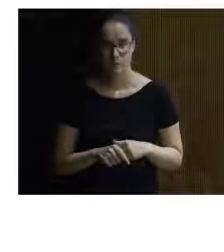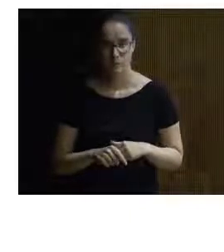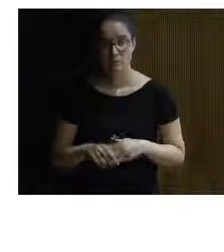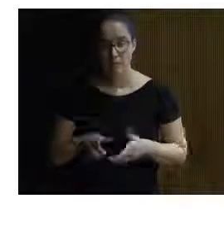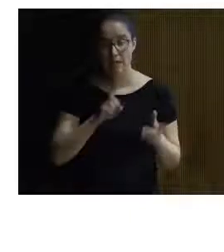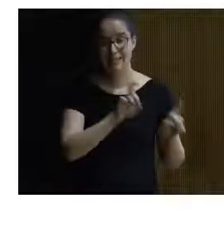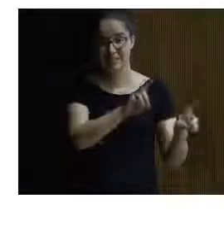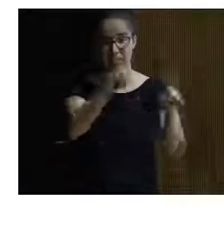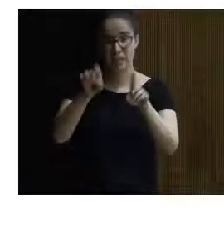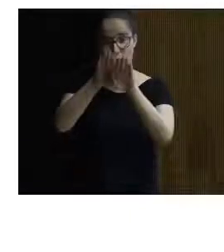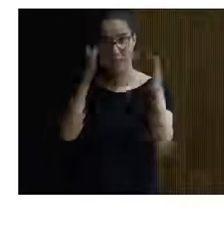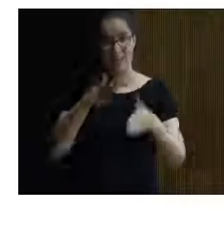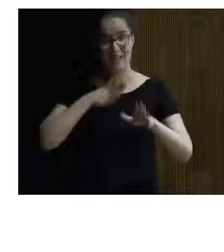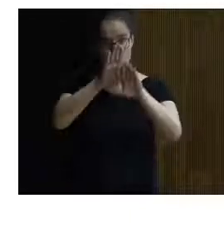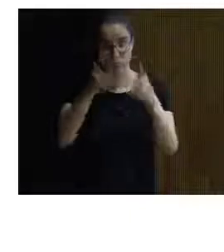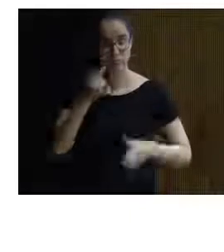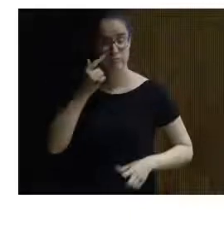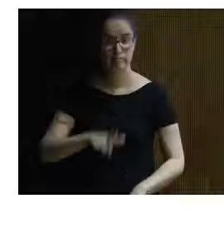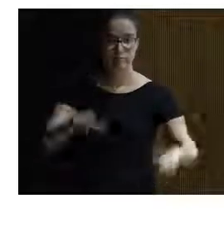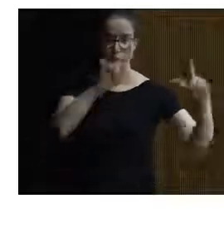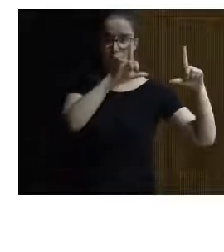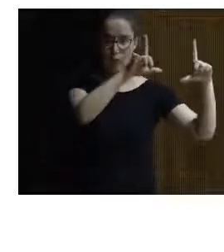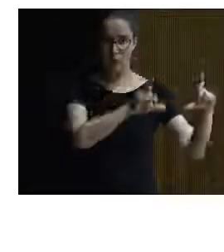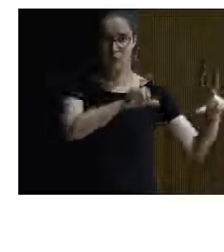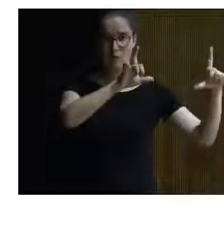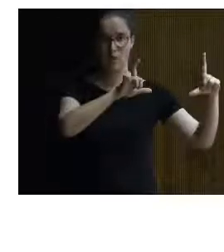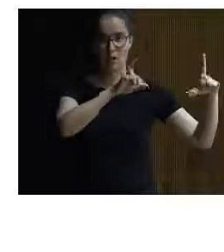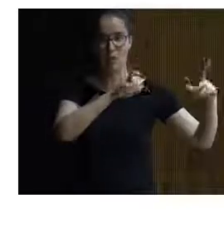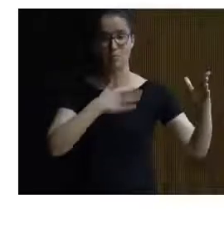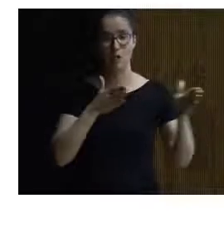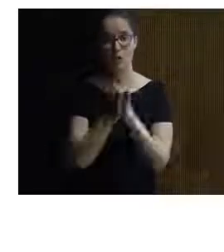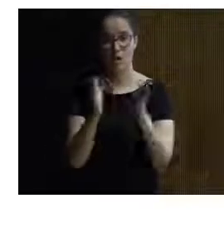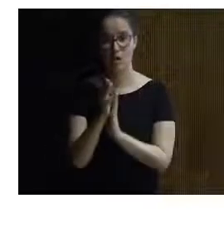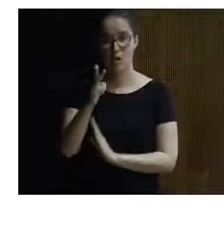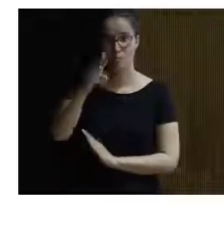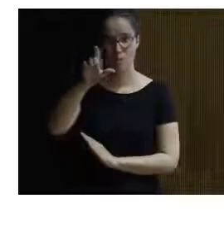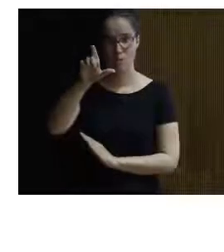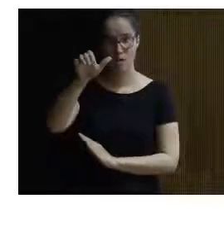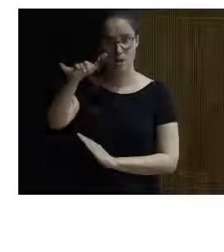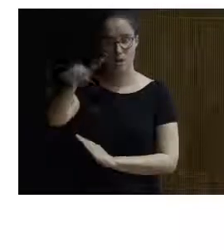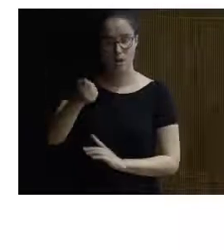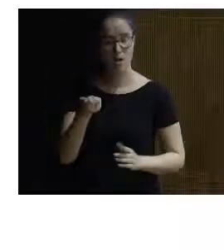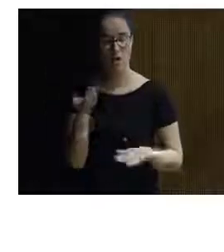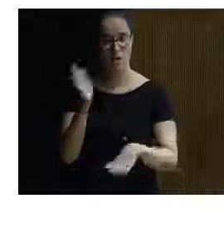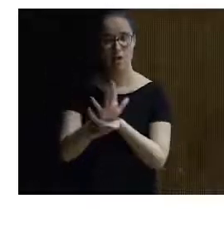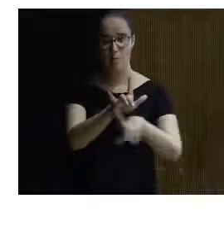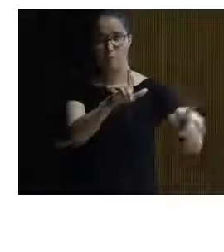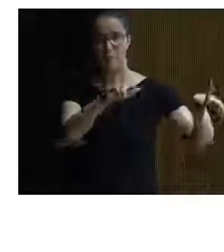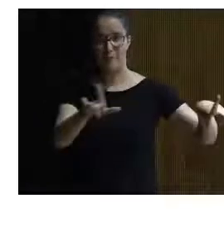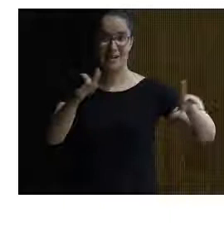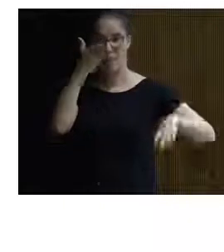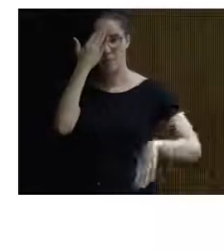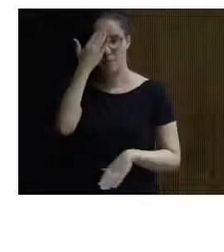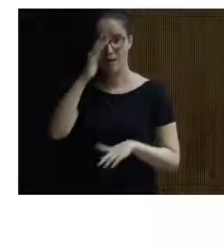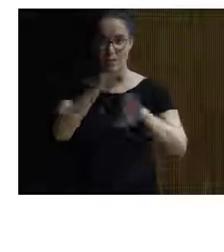interior de la cueva de cuevas aquí ilustramos una bueno es una fotografía de mi compañera Paulina enseñando el panel principal de la cueva de Tito